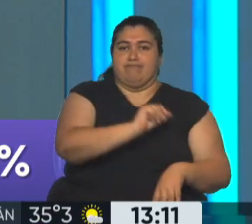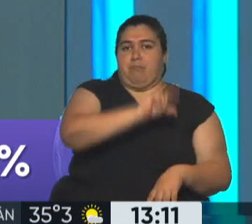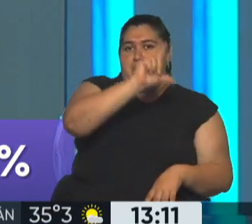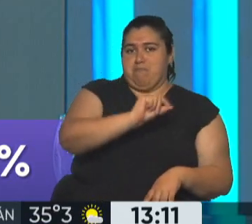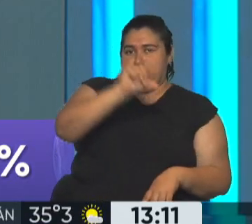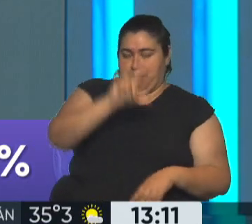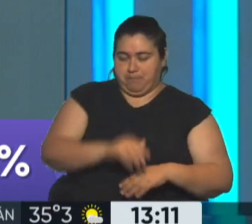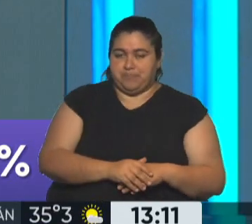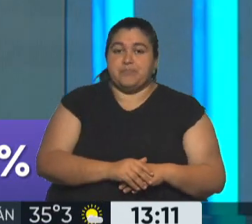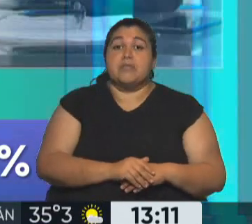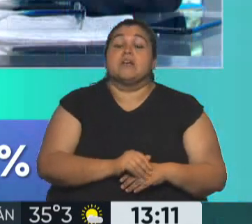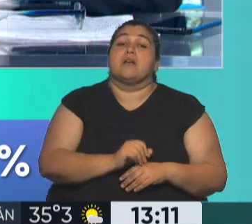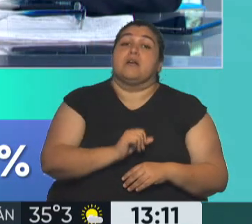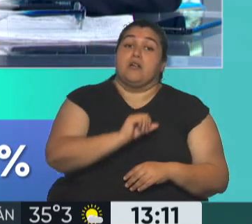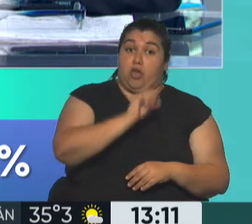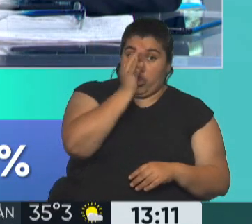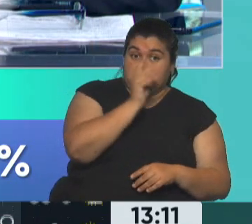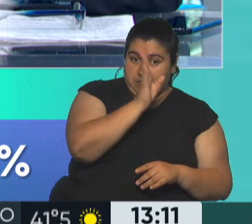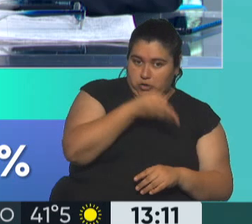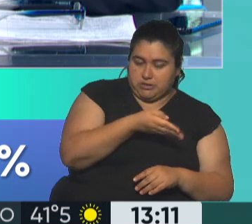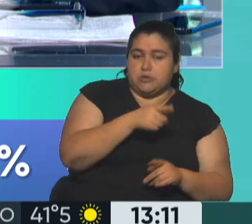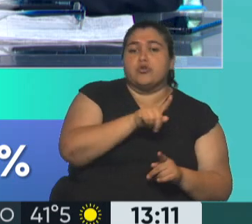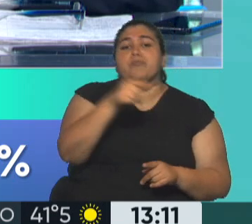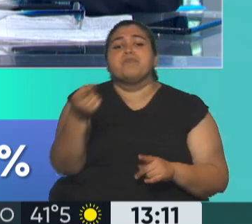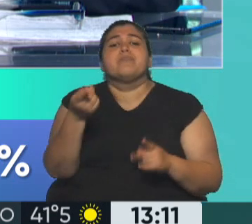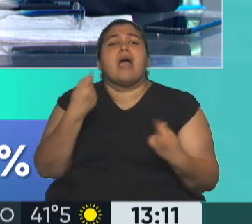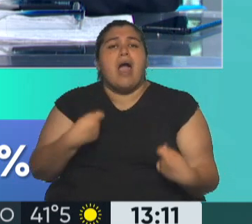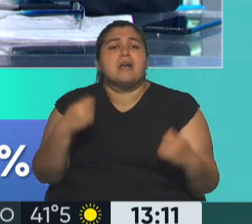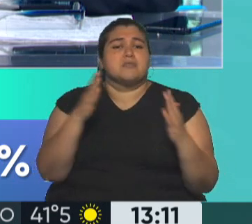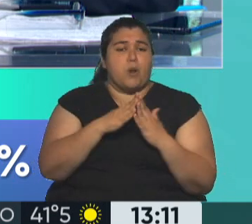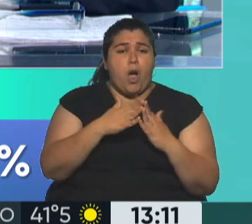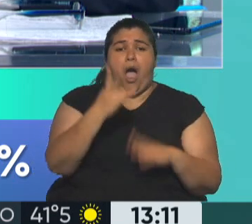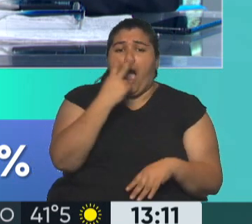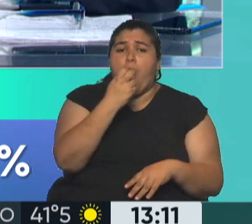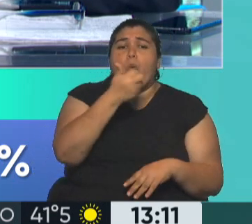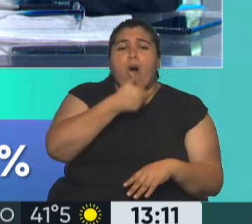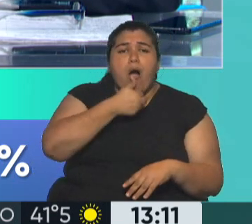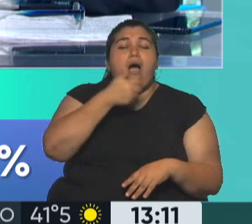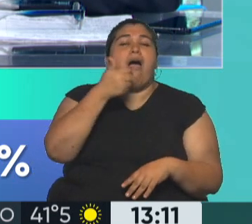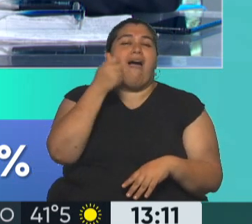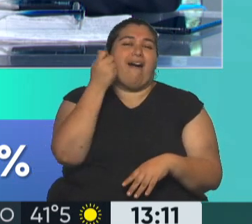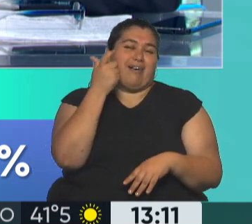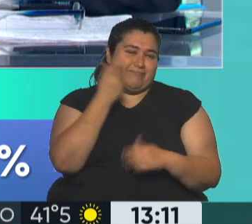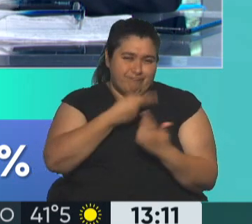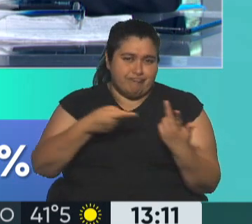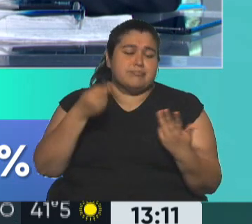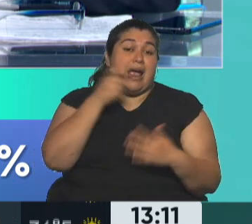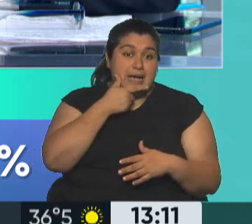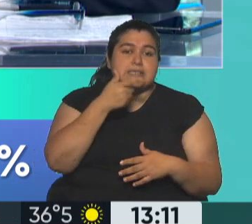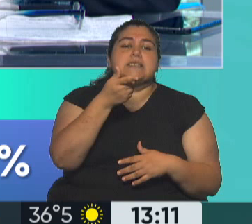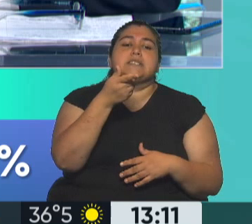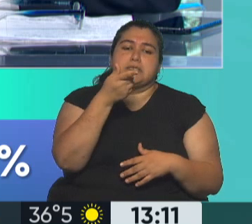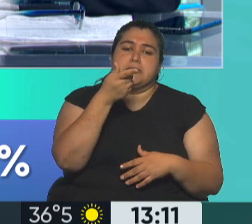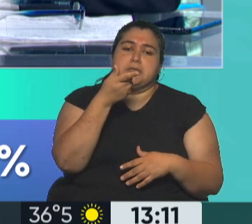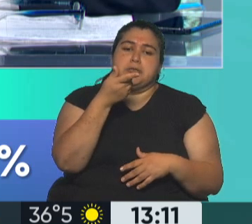12%, segundo tenemos a los gastos que tienen que ver con la vivienda, agua, electricidad y gas. Ahí fundamentalmente la tarifa de agua